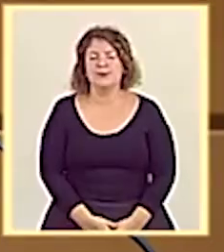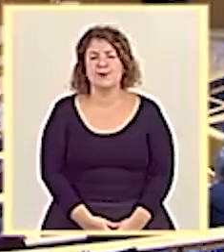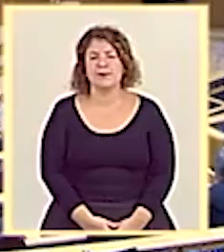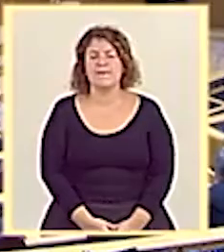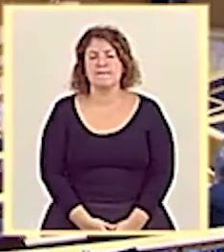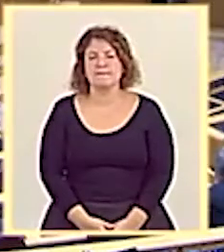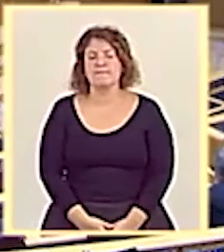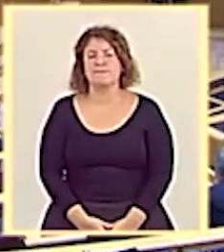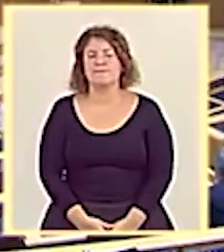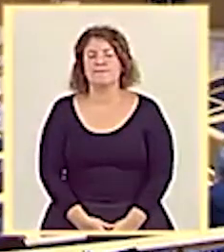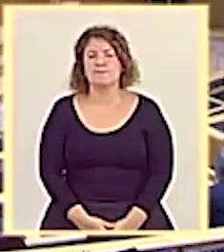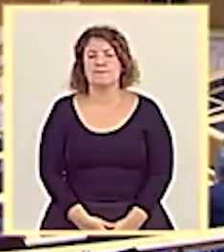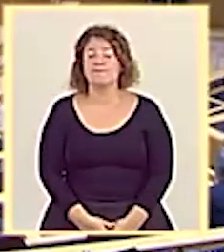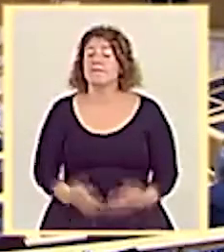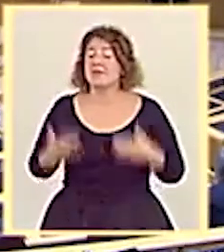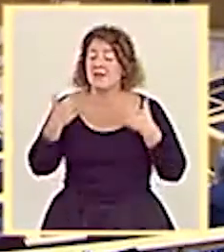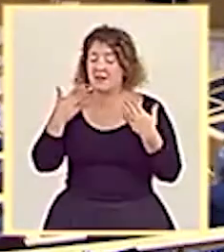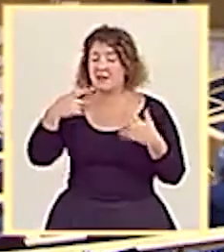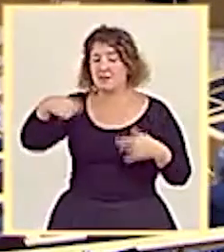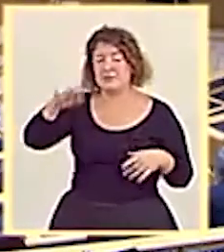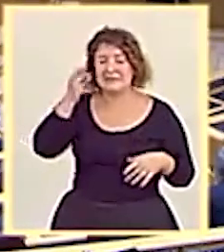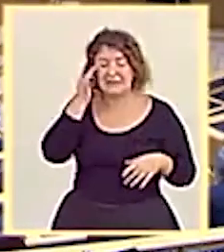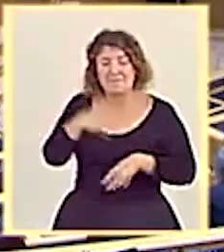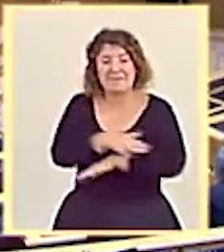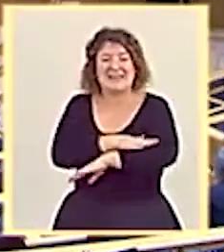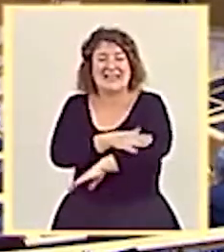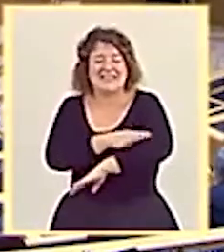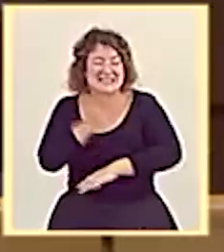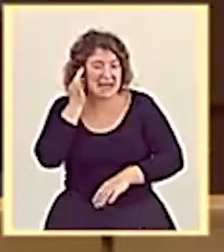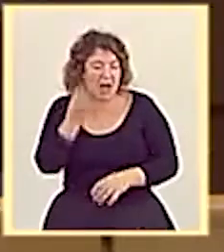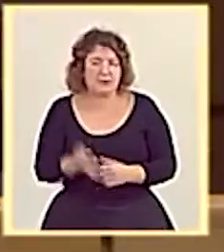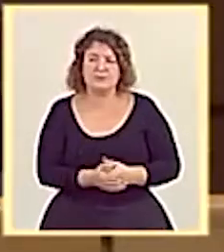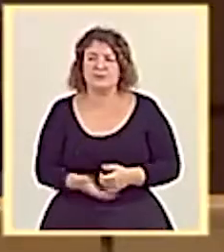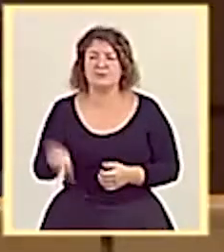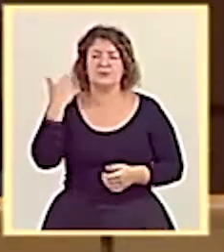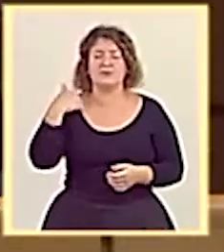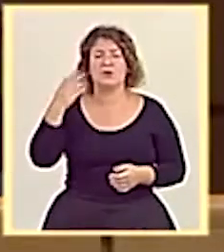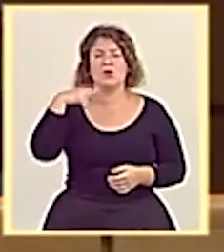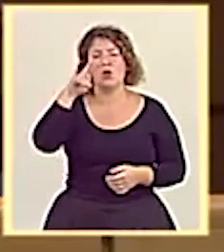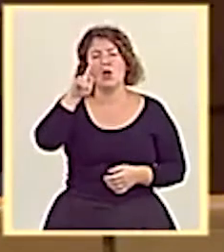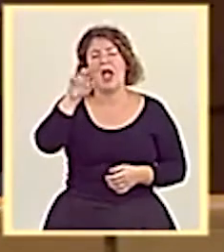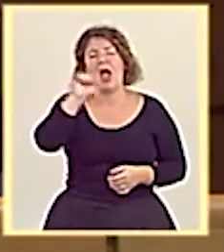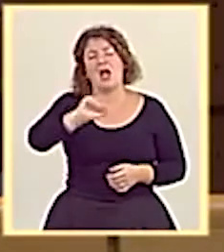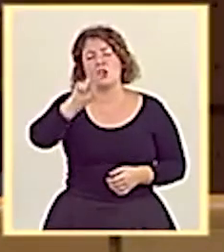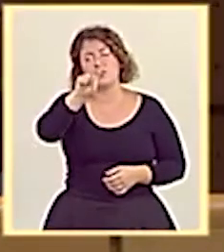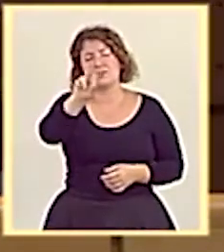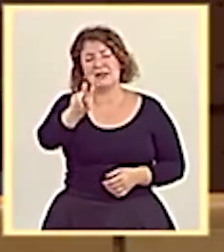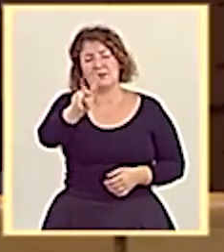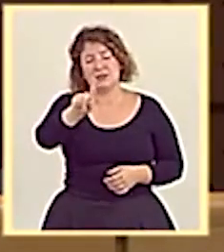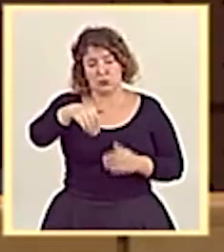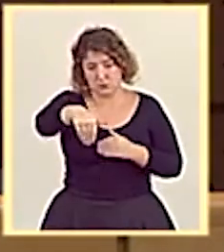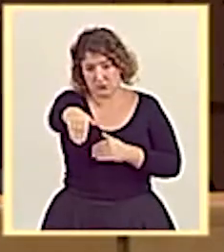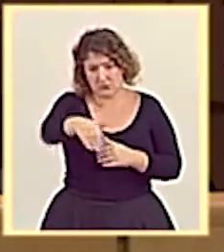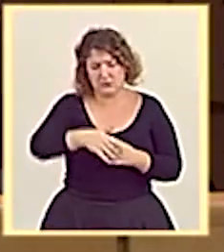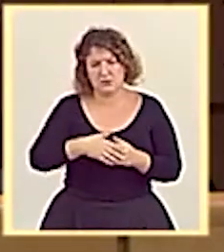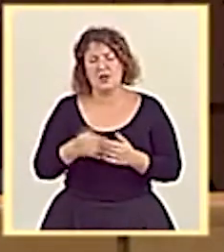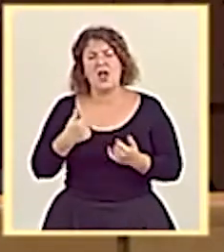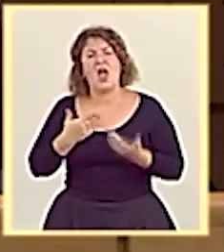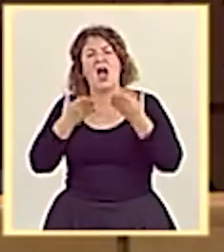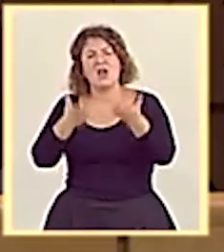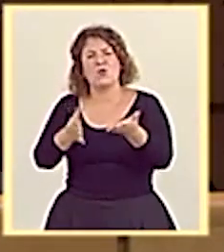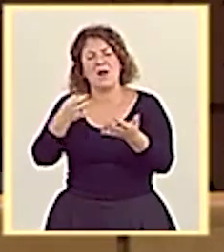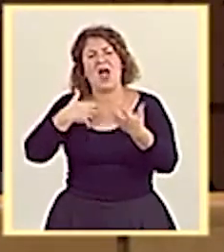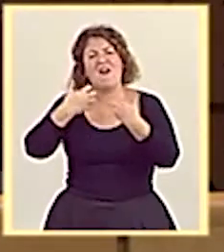Gracias, señora presidenta. Señora ministra, en el año 2021 va a implementar el Gobierno ayudas para el